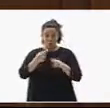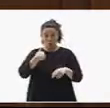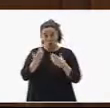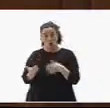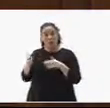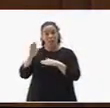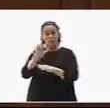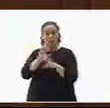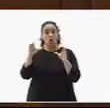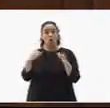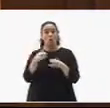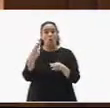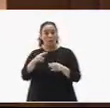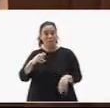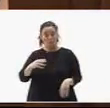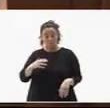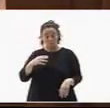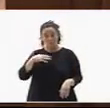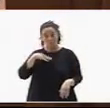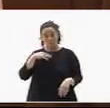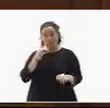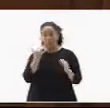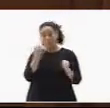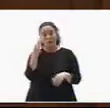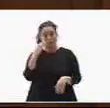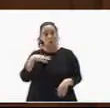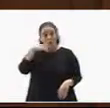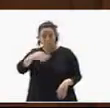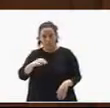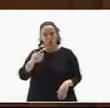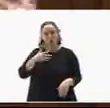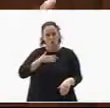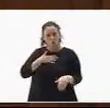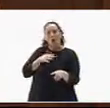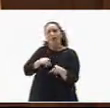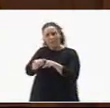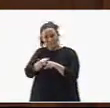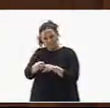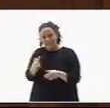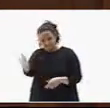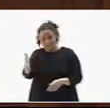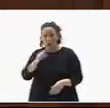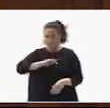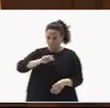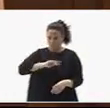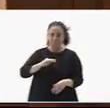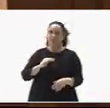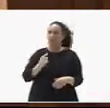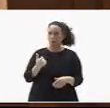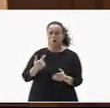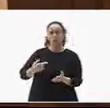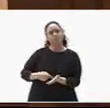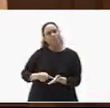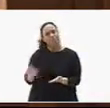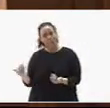parlamentario Podemos, hemos sido los más críticos, los más contestatarios y posiblemente los más